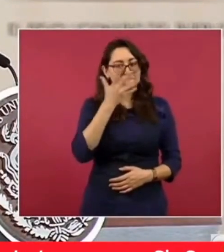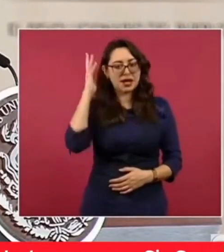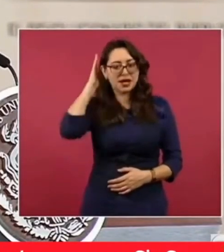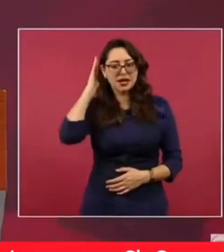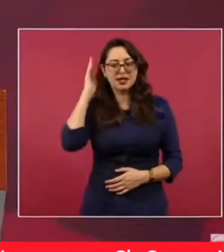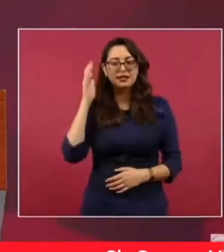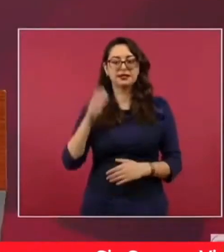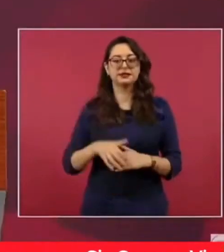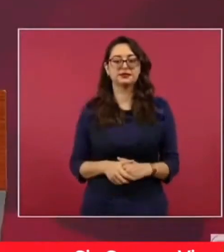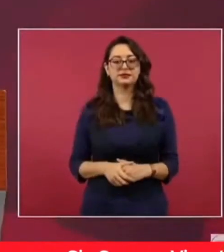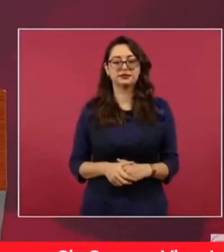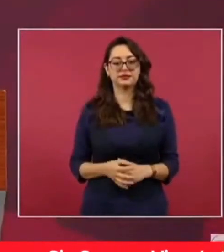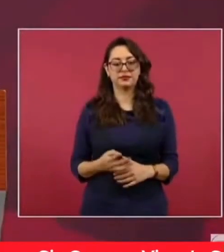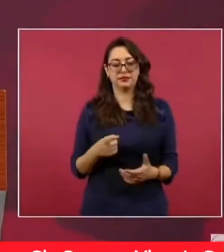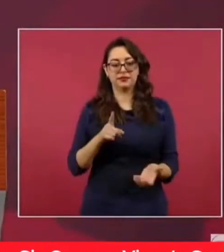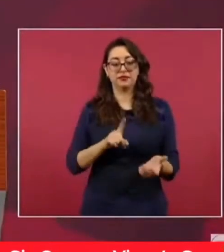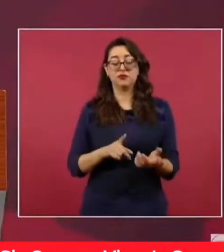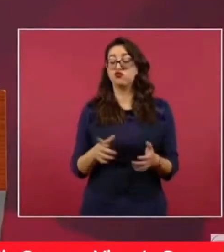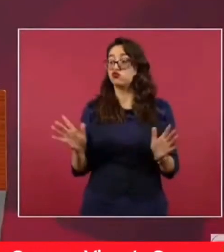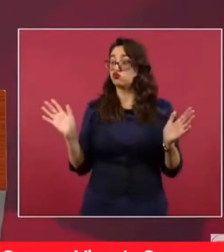Pero están financiando